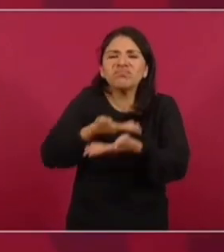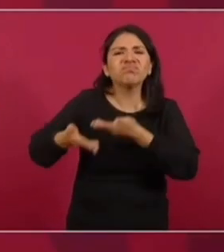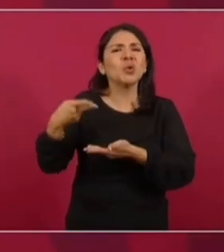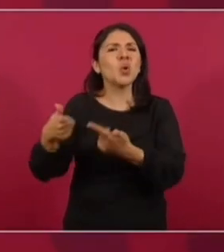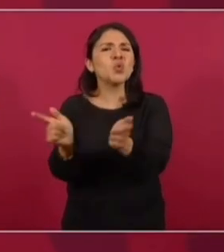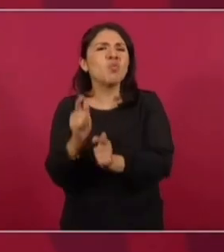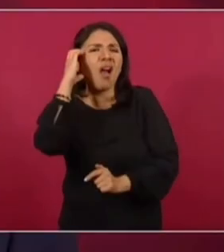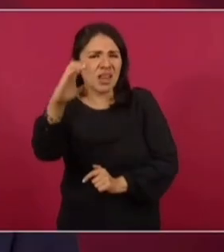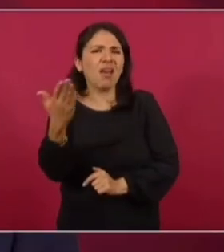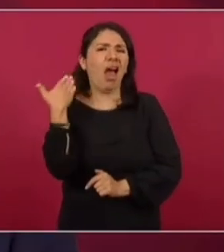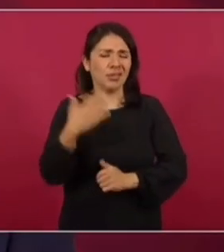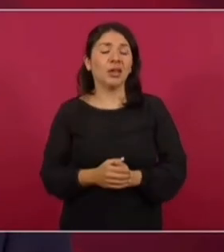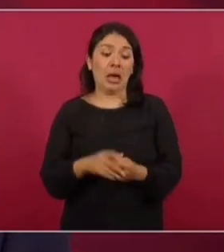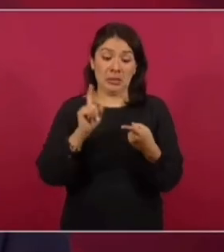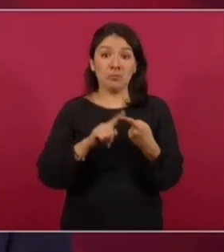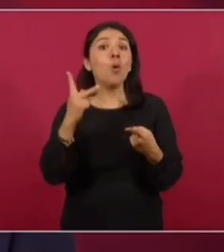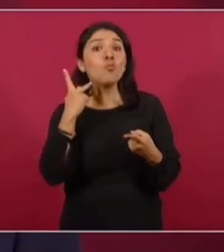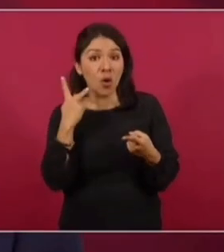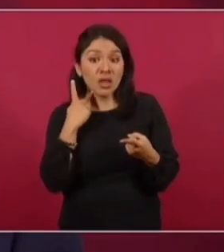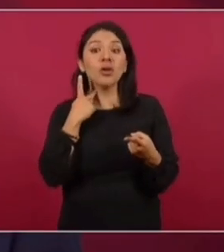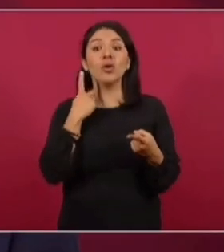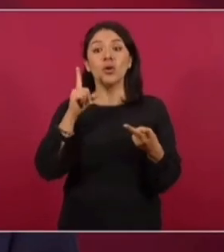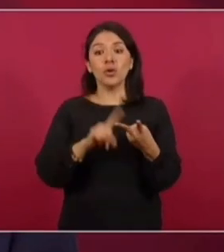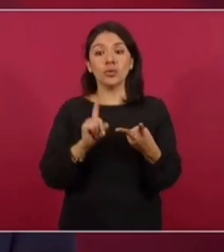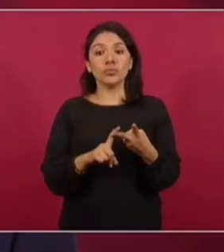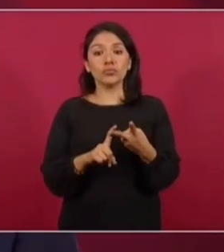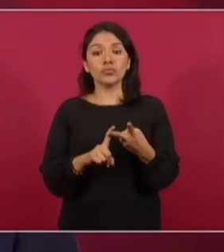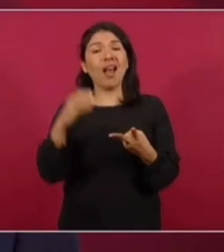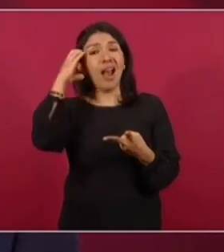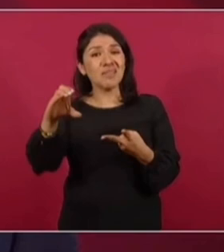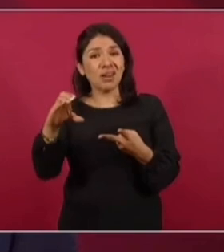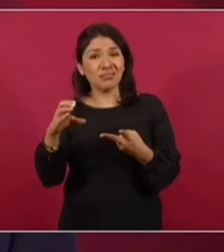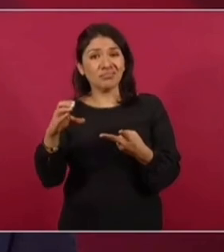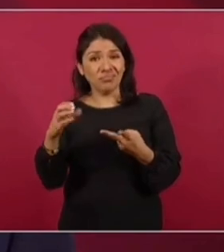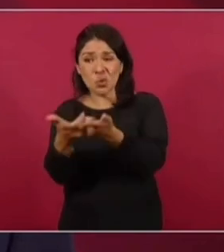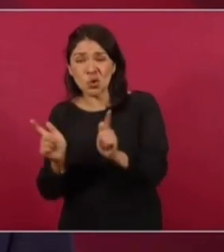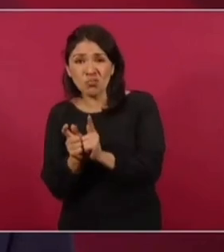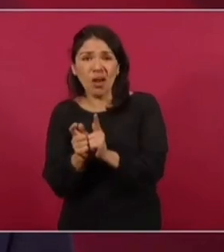el poder político y la delincuencia.